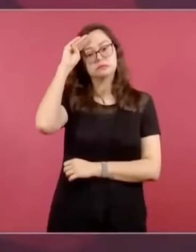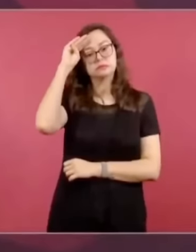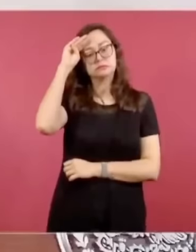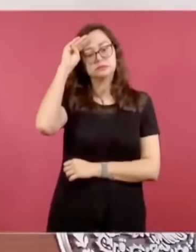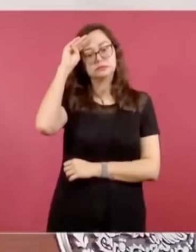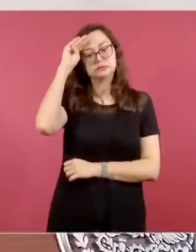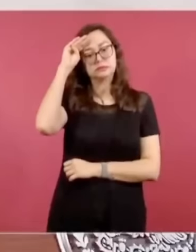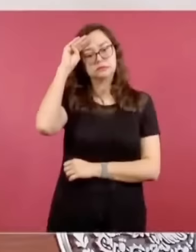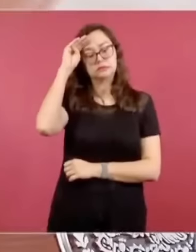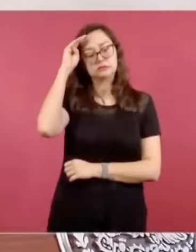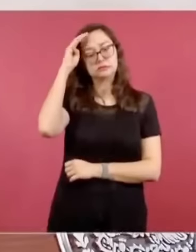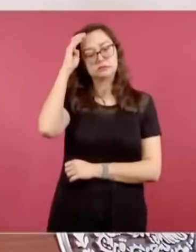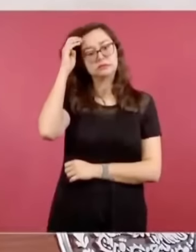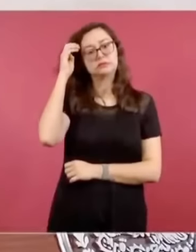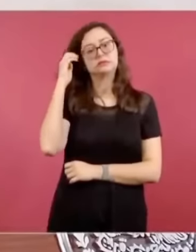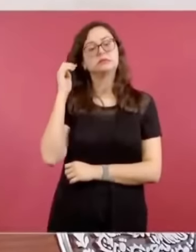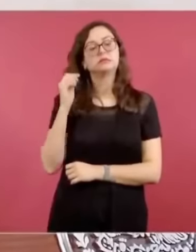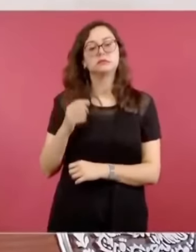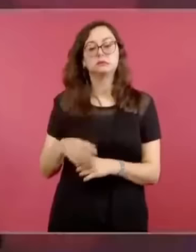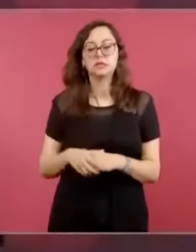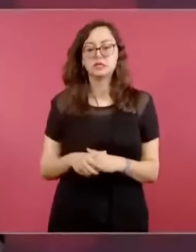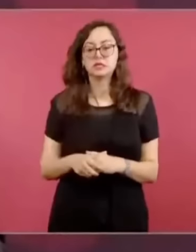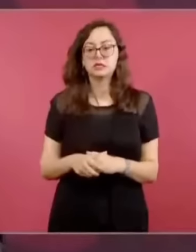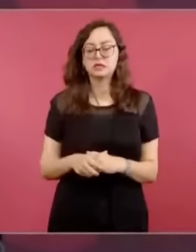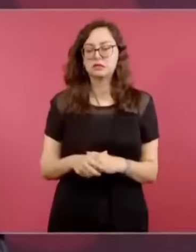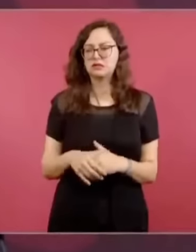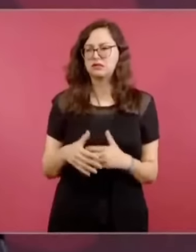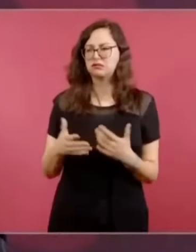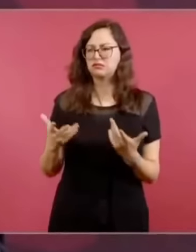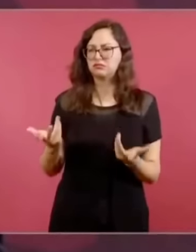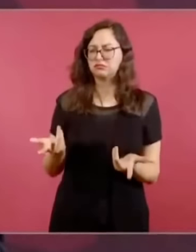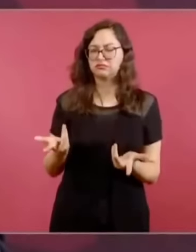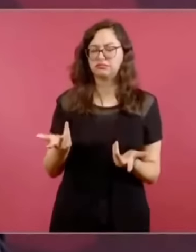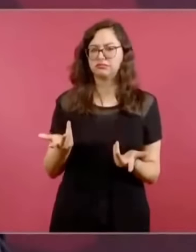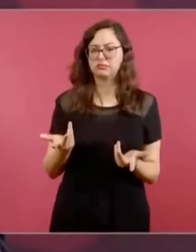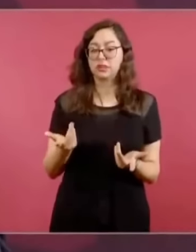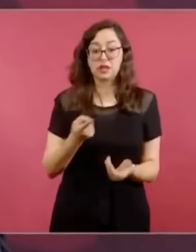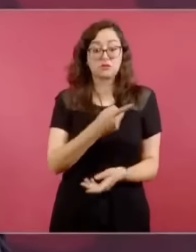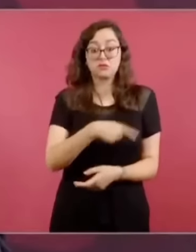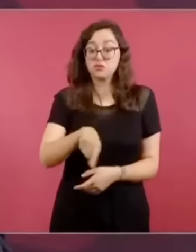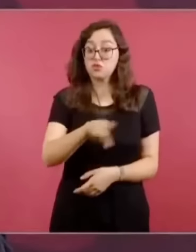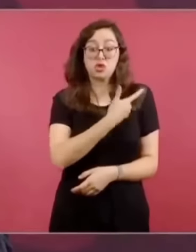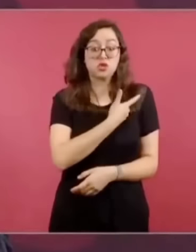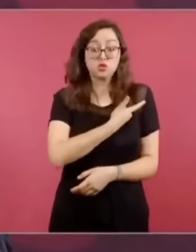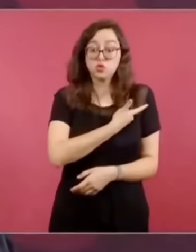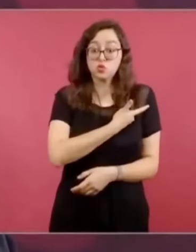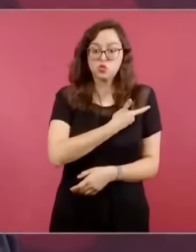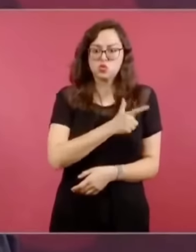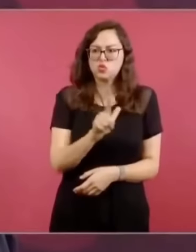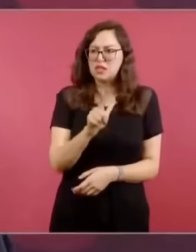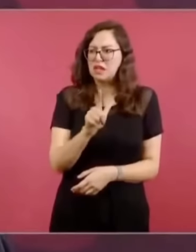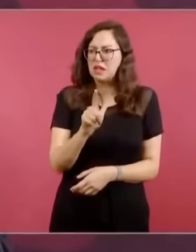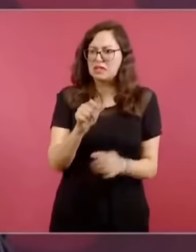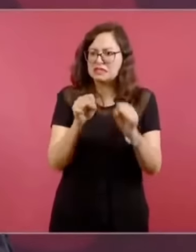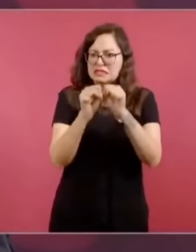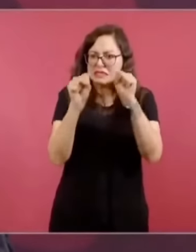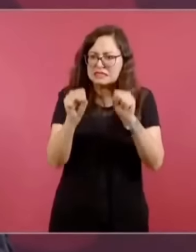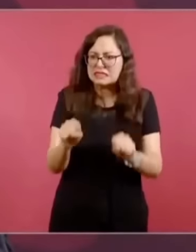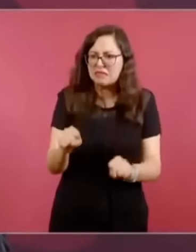gusta, aunque parezca increíble, la gratuidad,